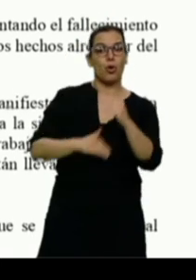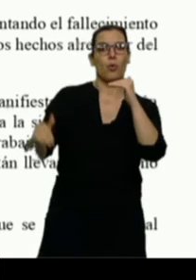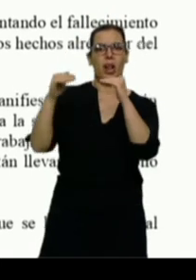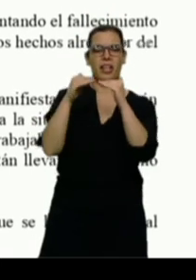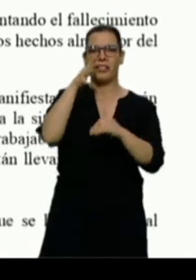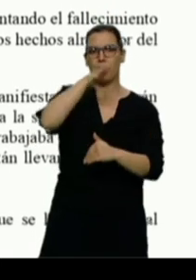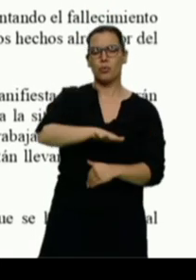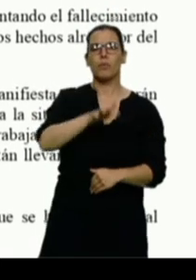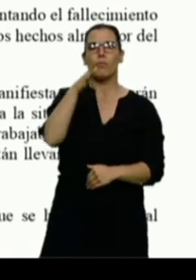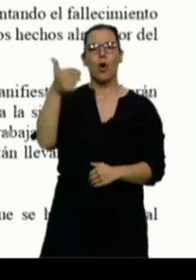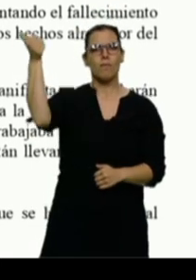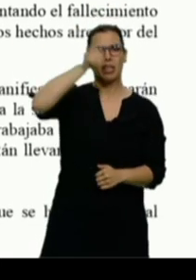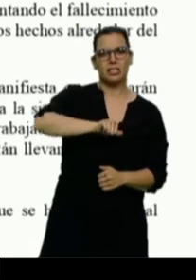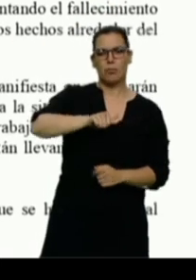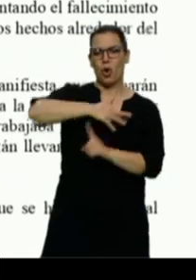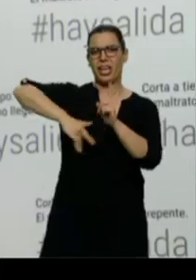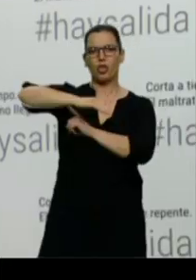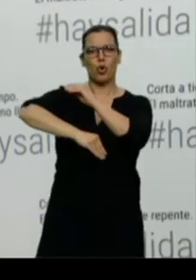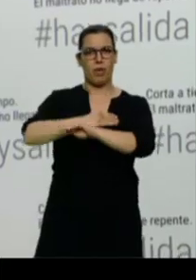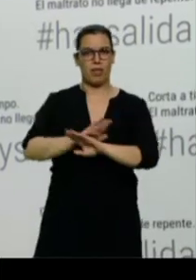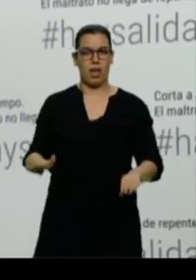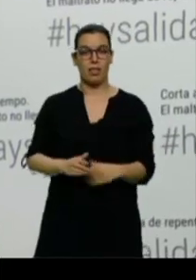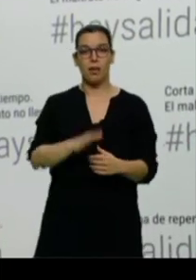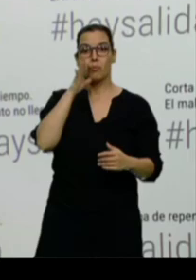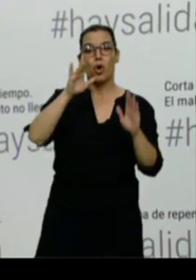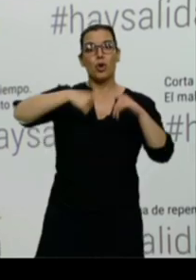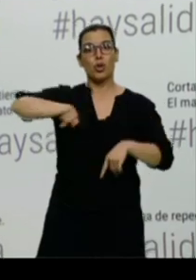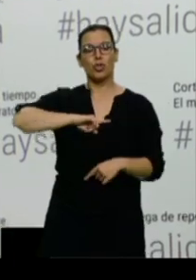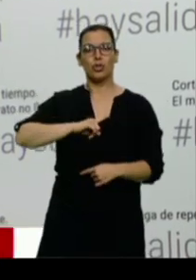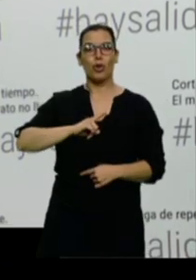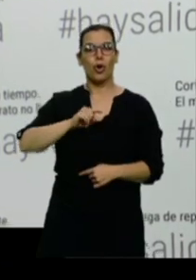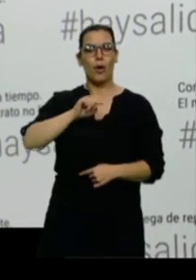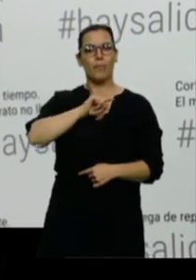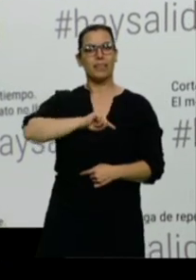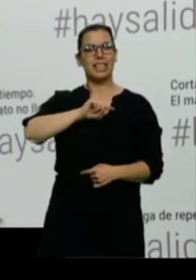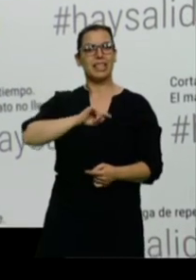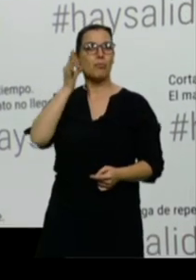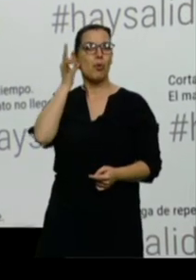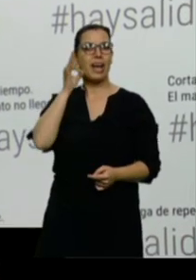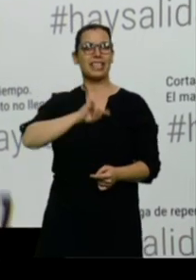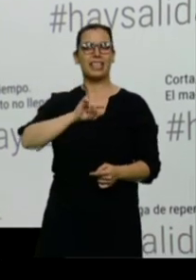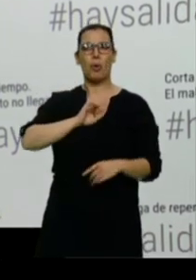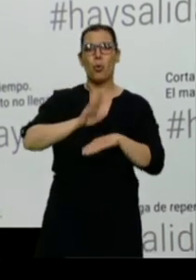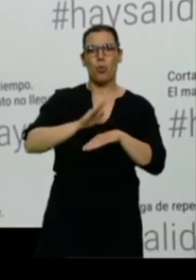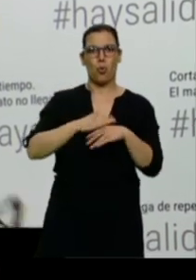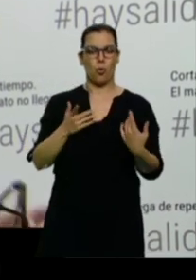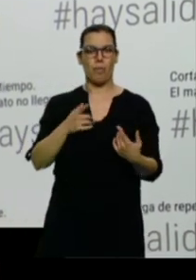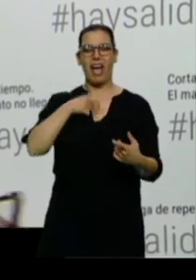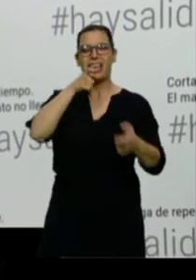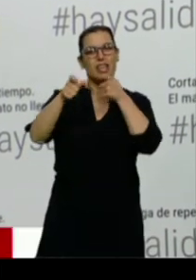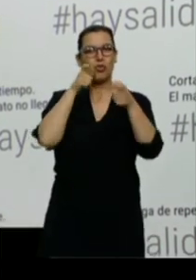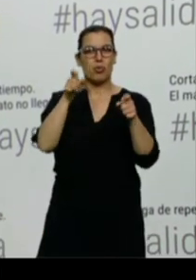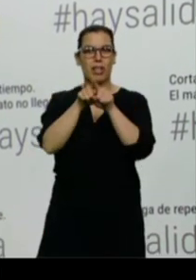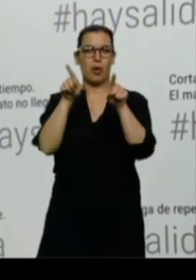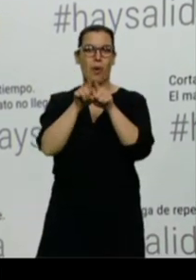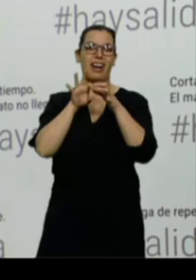pasividad del entorno. Porque las mujeres nos sentimos culpables, porque todavía la decencia, todavía el insultar a las mujeres con palabras que tienen que ver con su